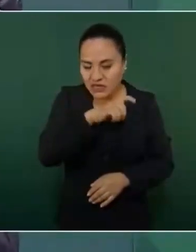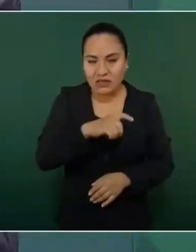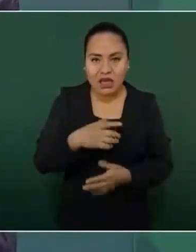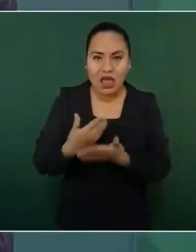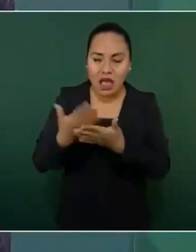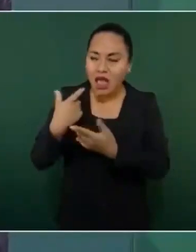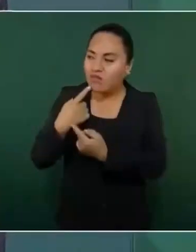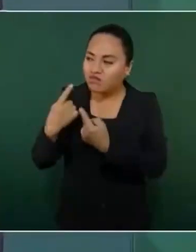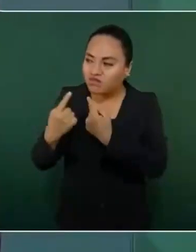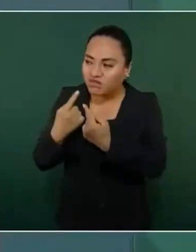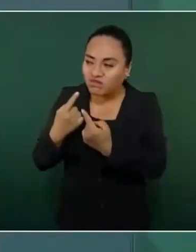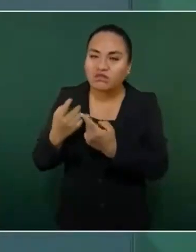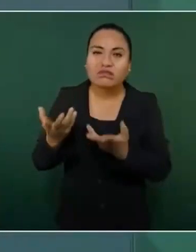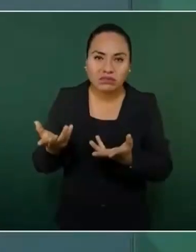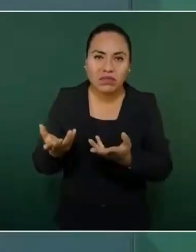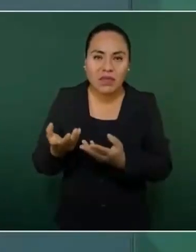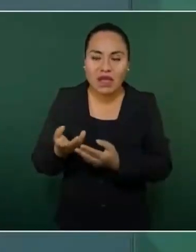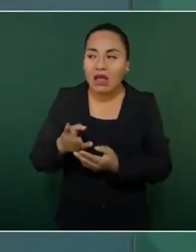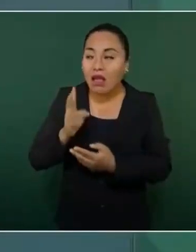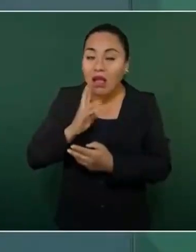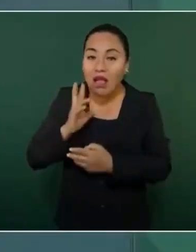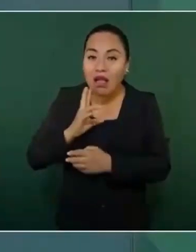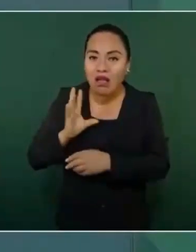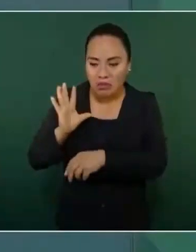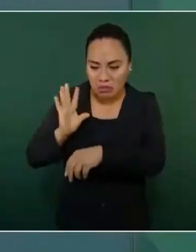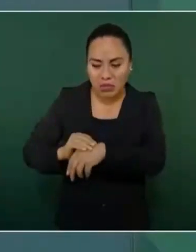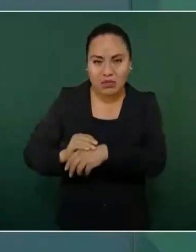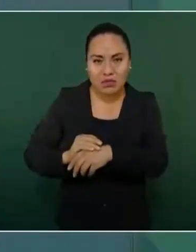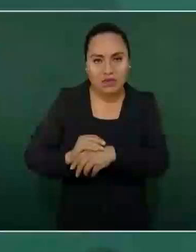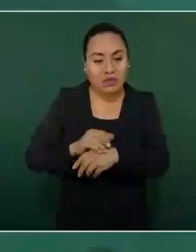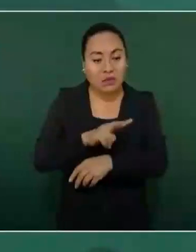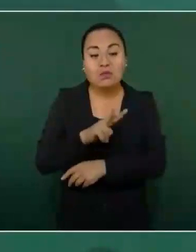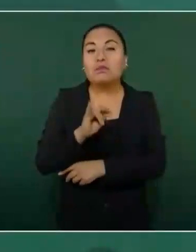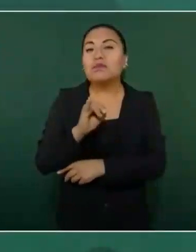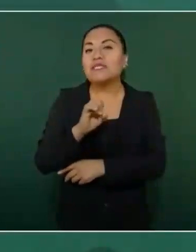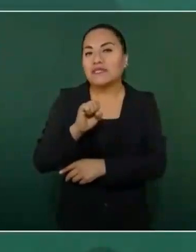otorgar. Visas temporales.